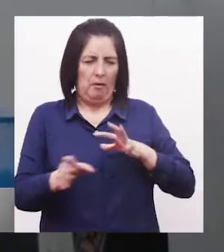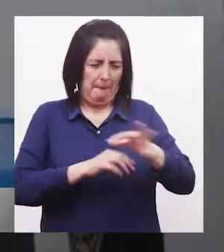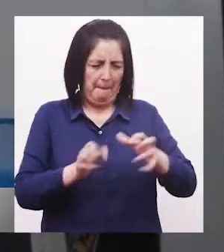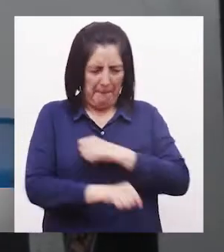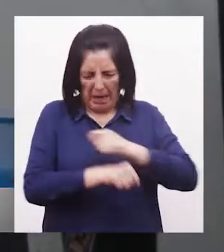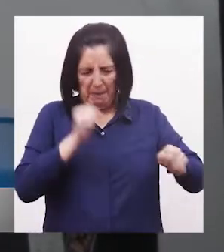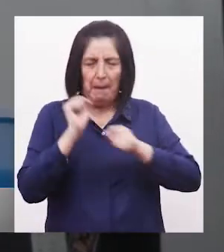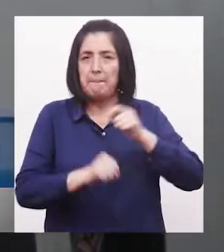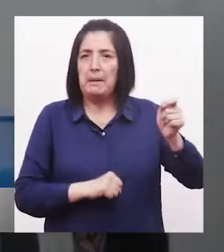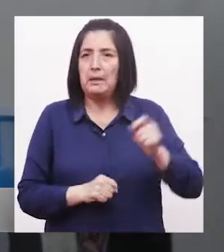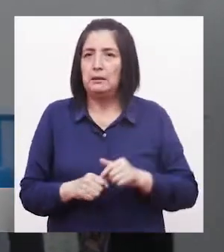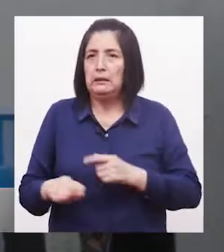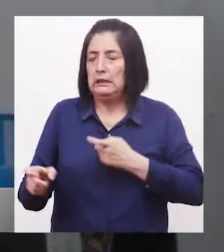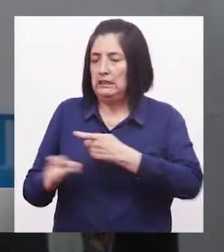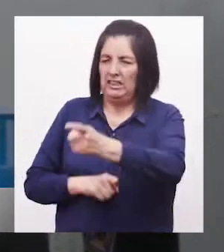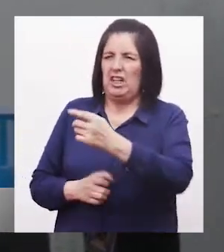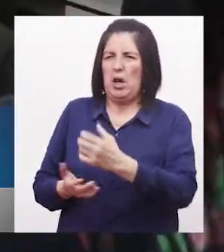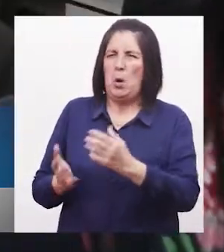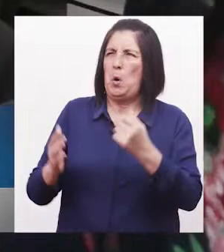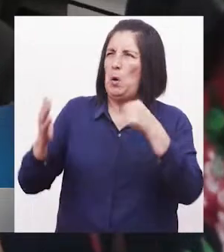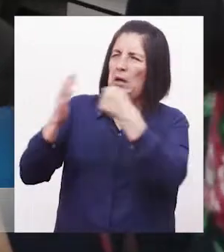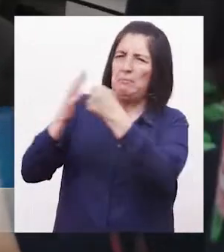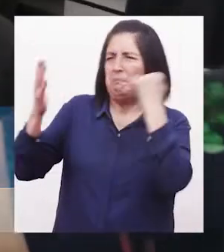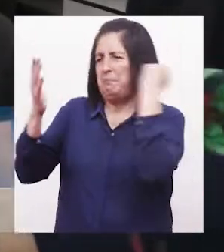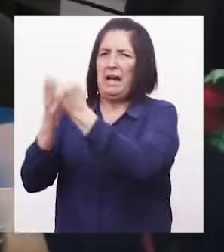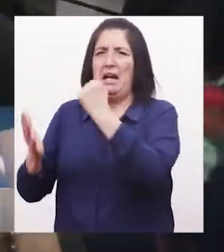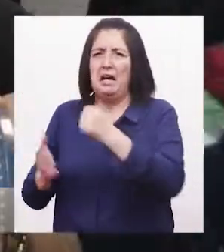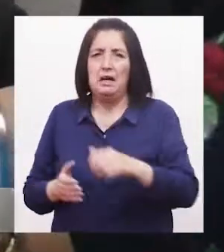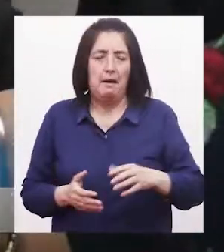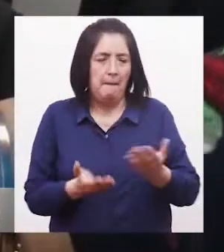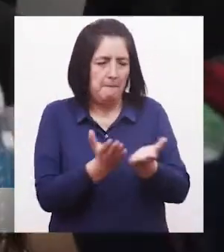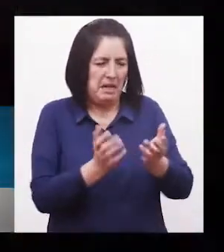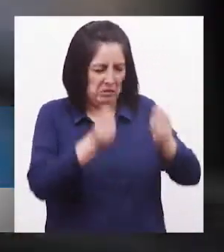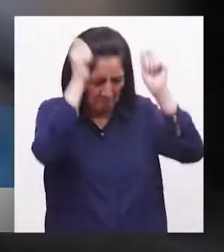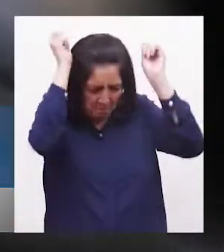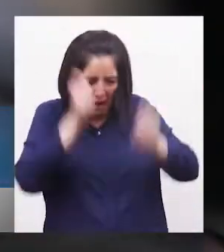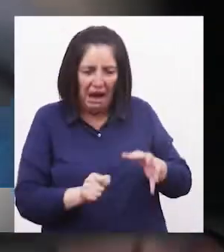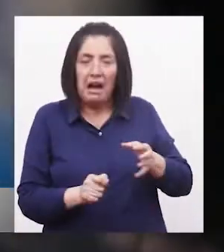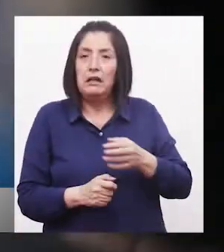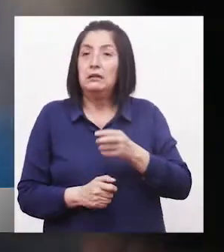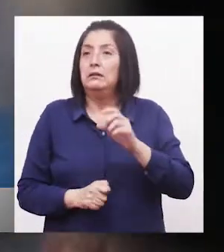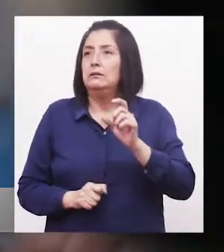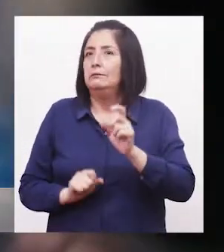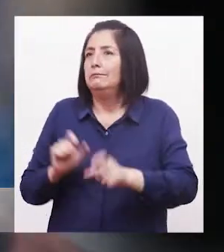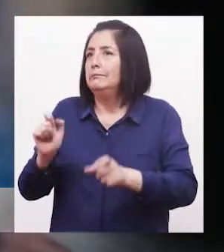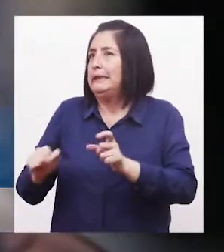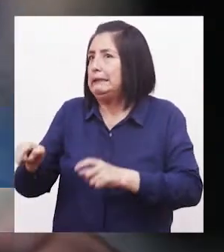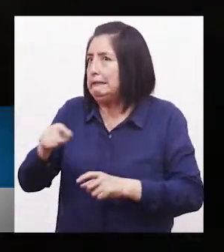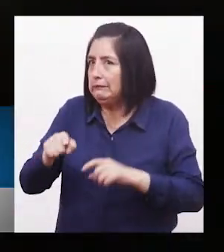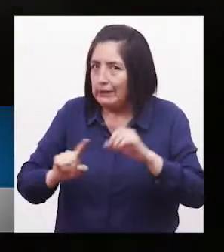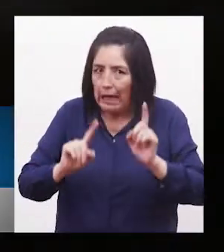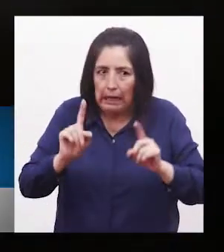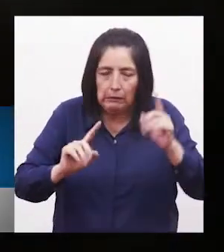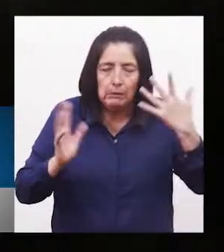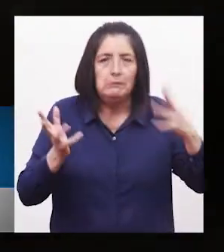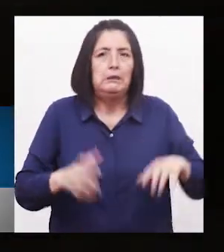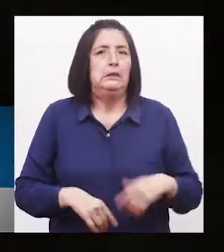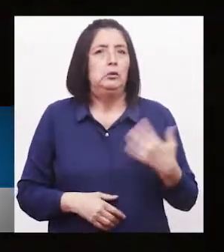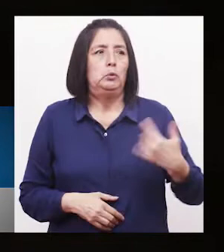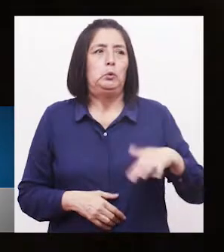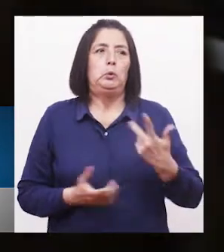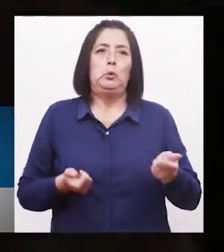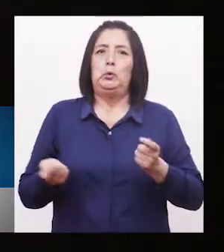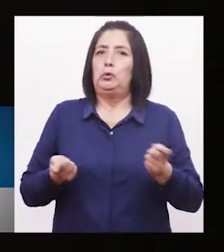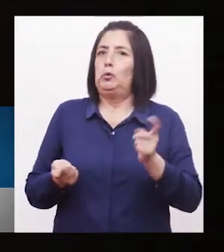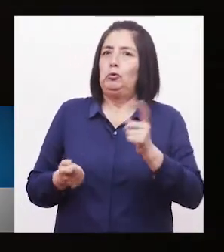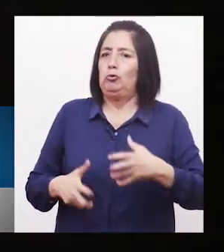tenía Hasta hacerme daño golpeando una pared Romper los platos al piso de cólera Toda persona en algún momento de su vida ha tenido un mal manejo